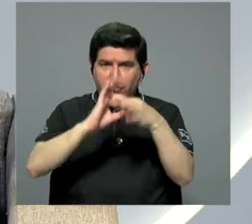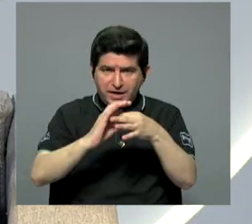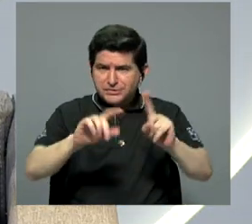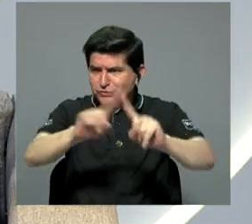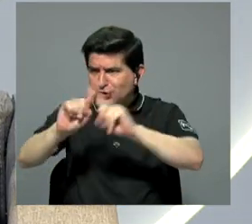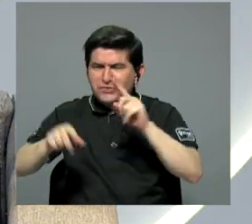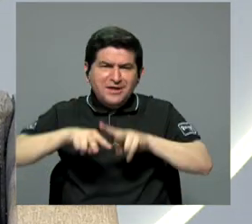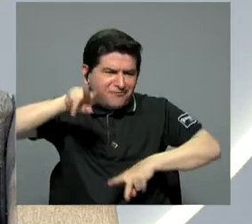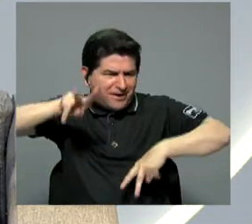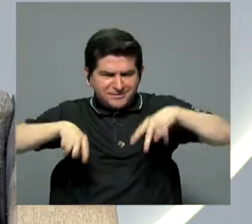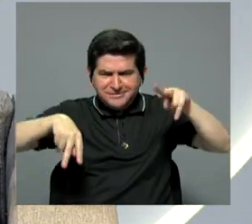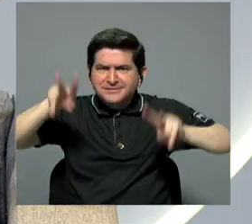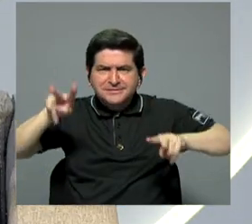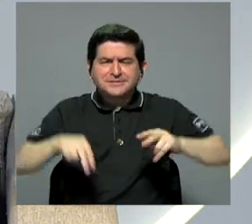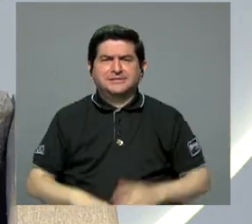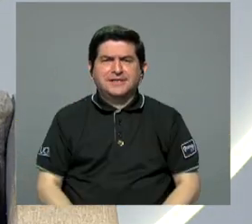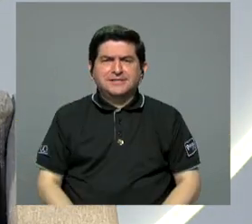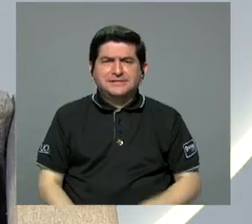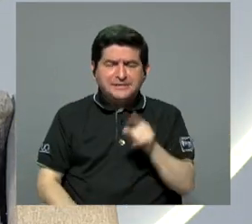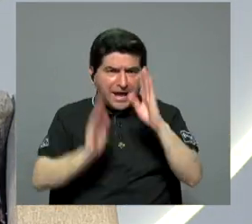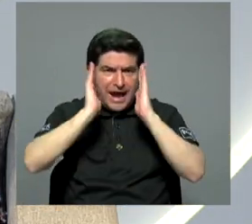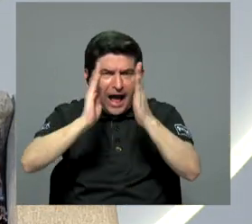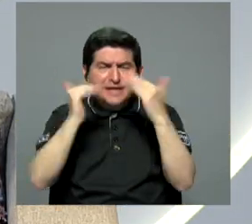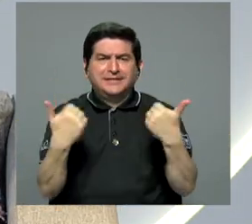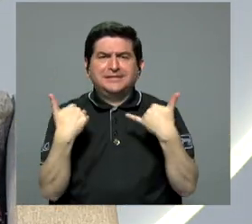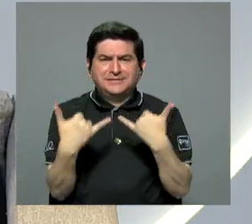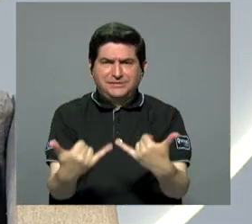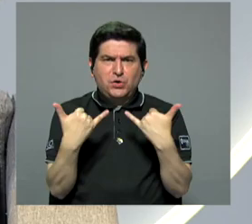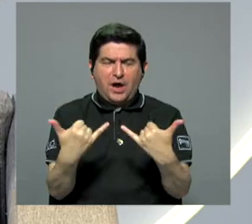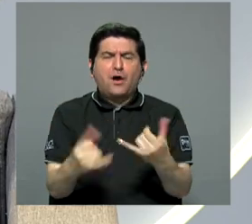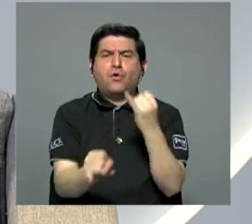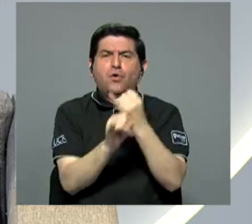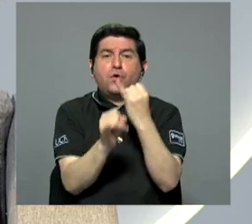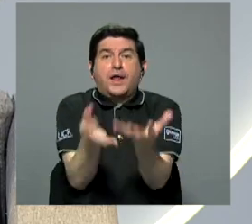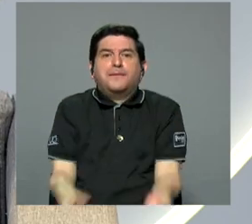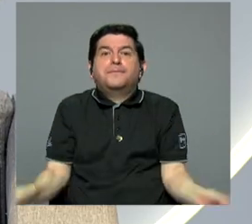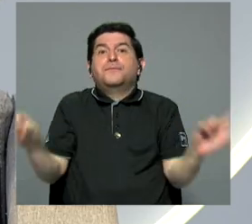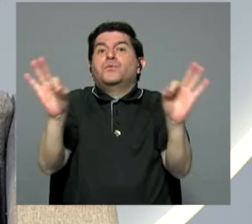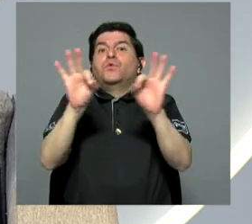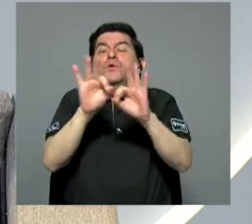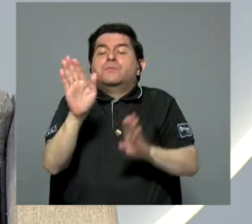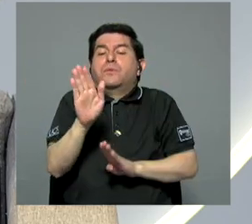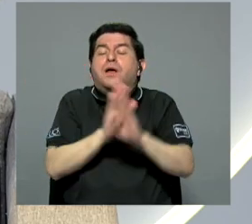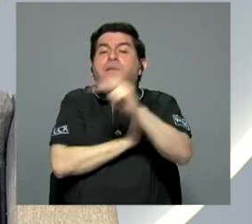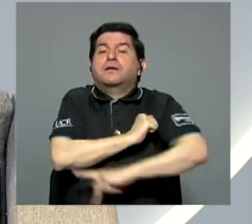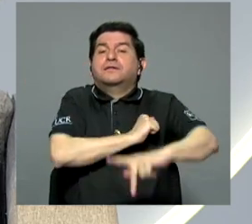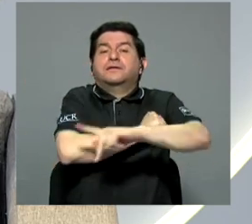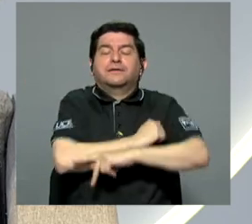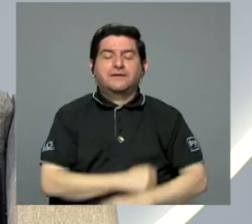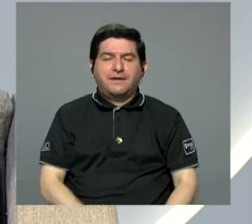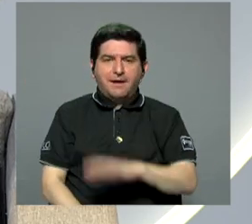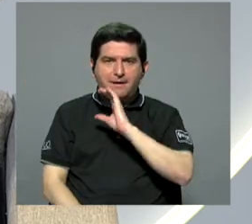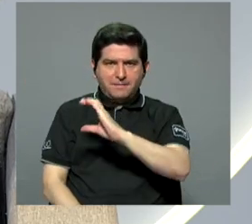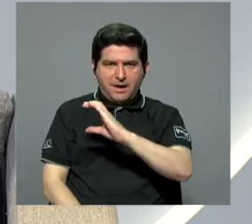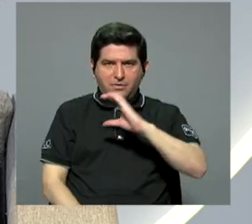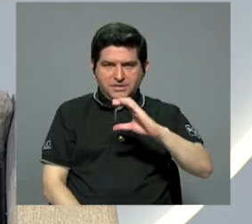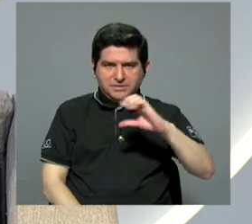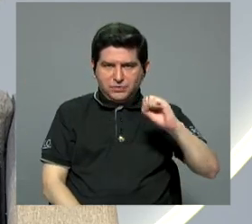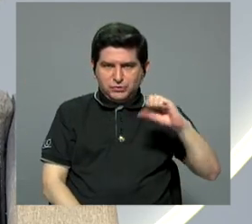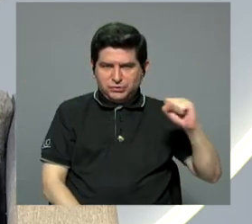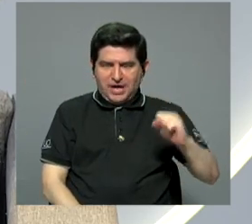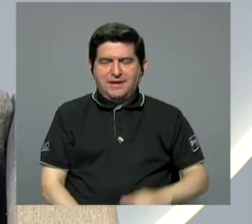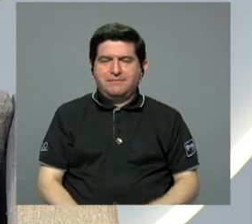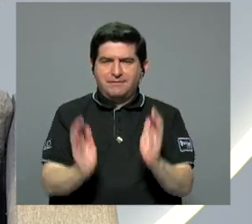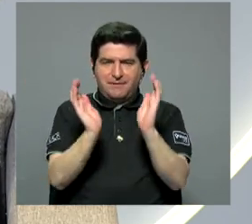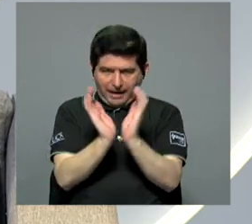con las distintas variantes que está atendiendo precisamente una institución fundamental en el desarrollo de nuestro país, que es la Caja Costarricense de Seguro